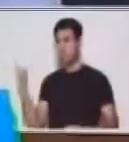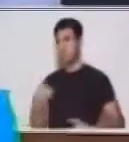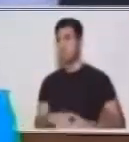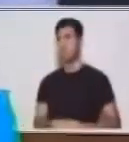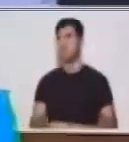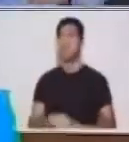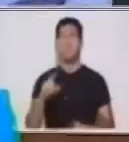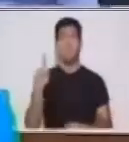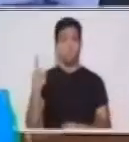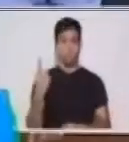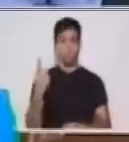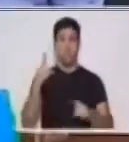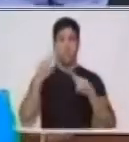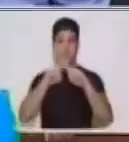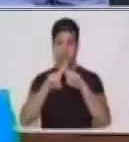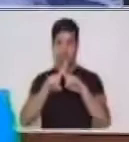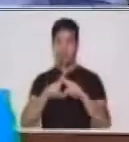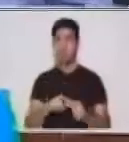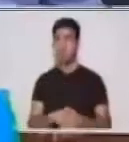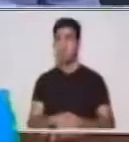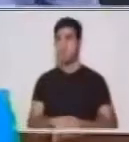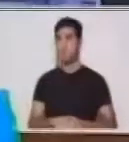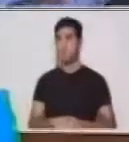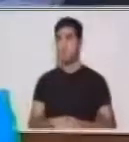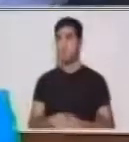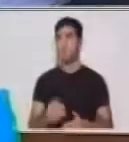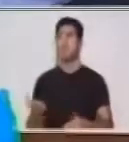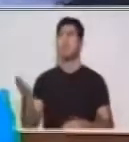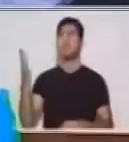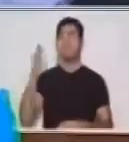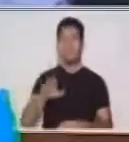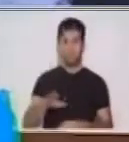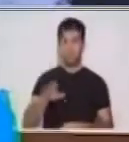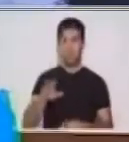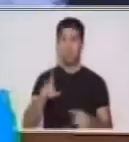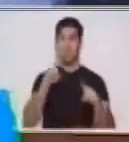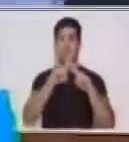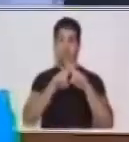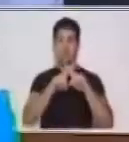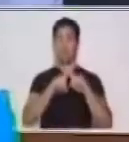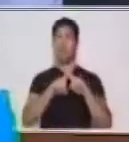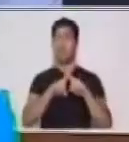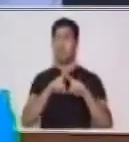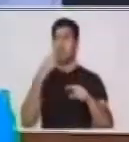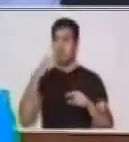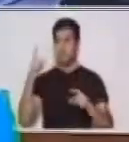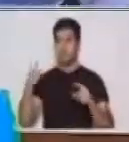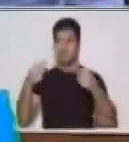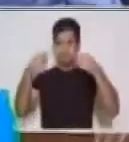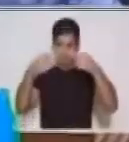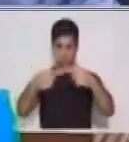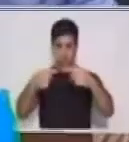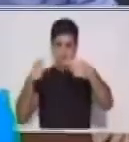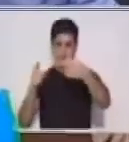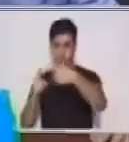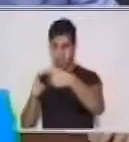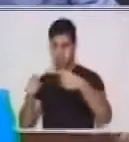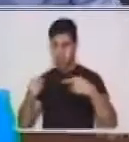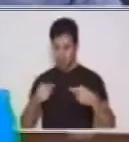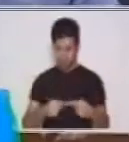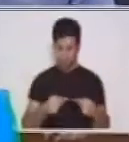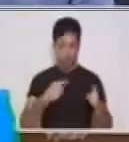en X y luego en medio de la X de forma horizontal vamos a colocar la última varita.